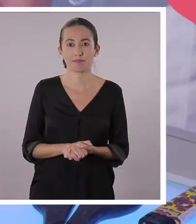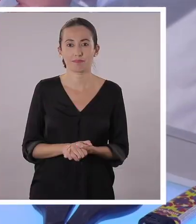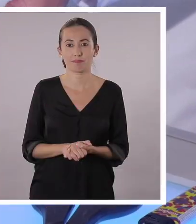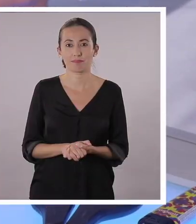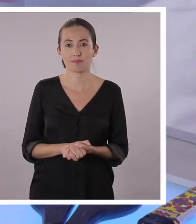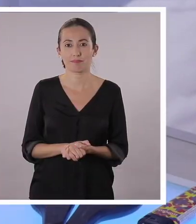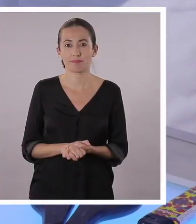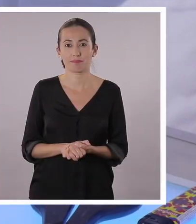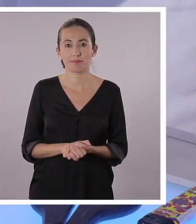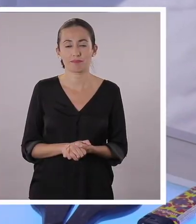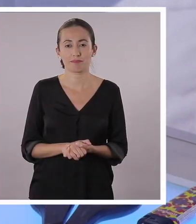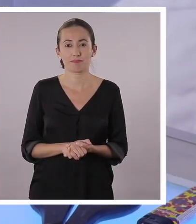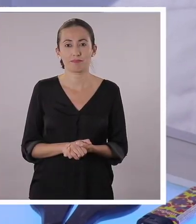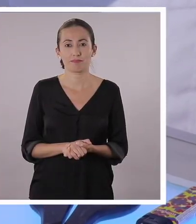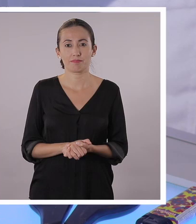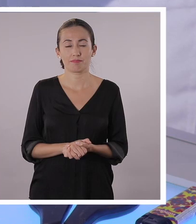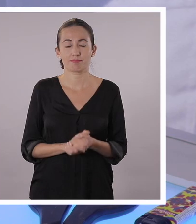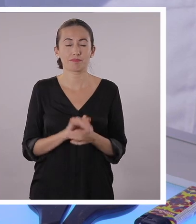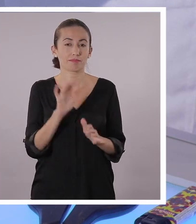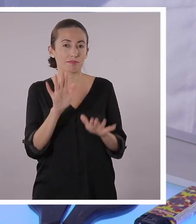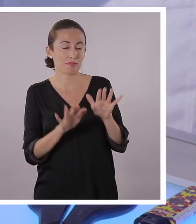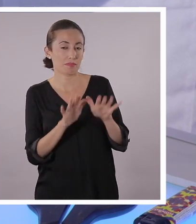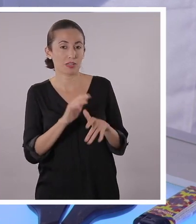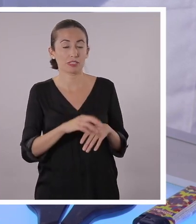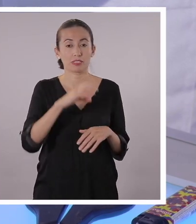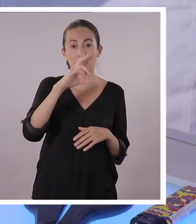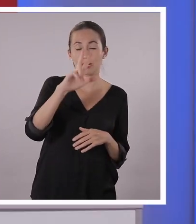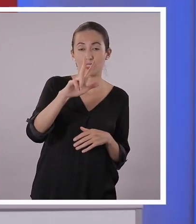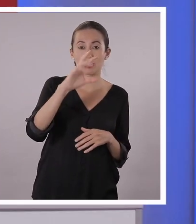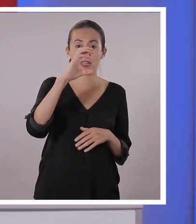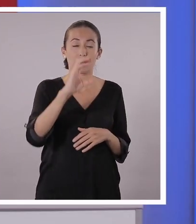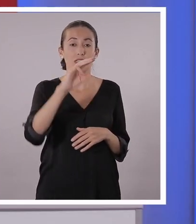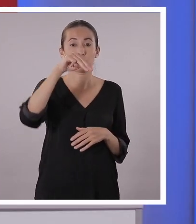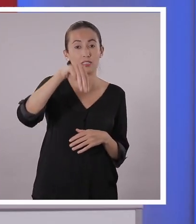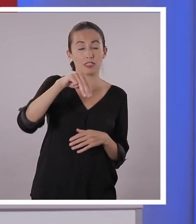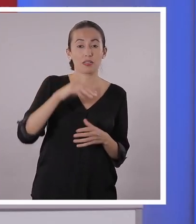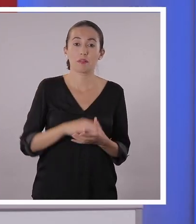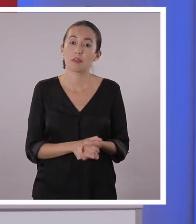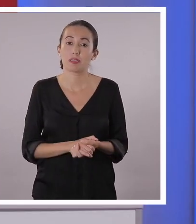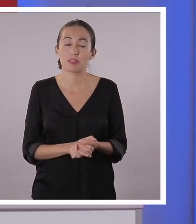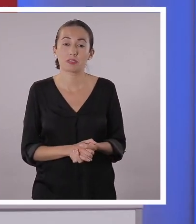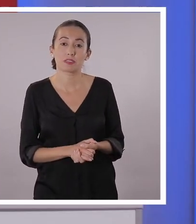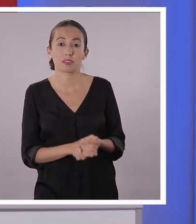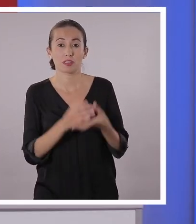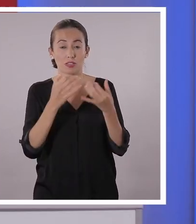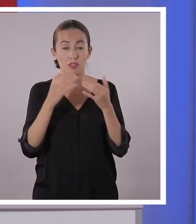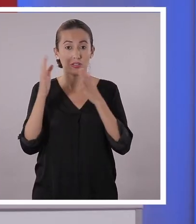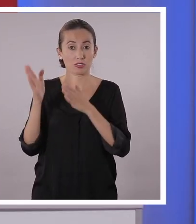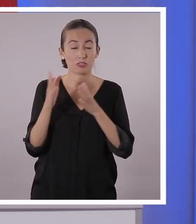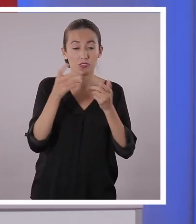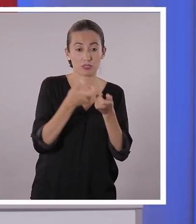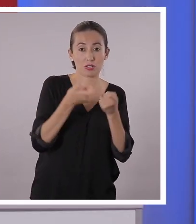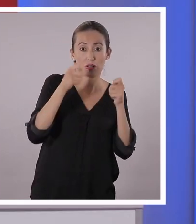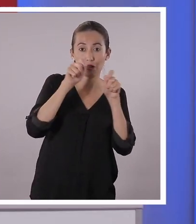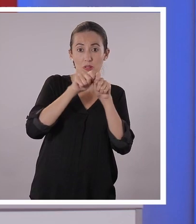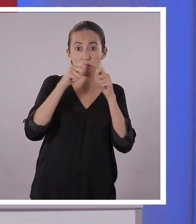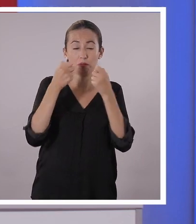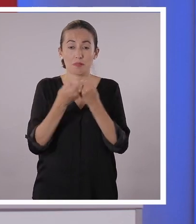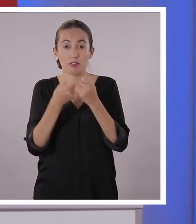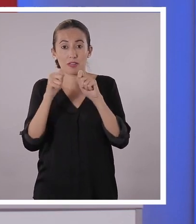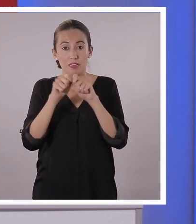Vamos a tomar una medida de más o menos unos 3 centímetros y vamos nuevamente a doblar.